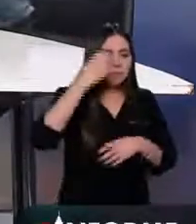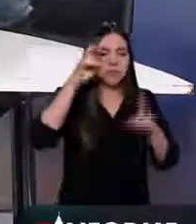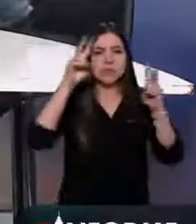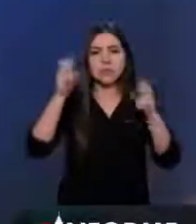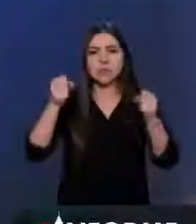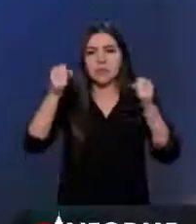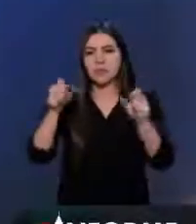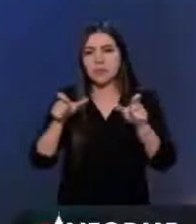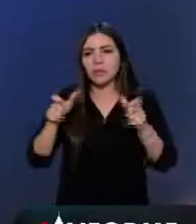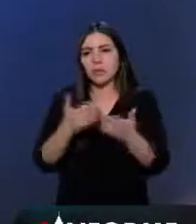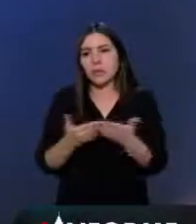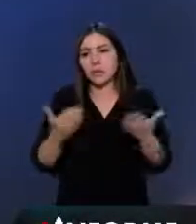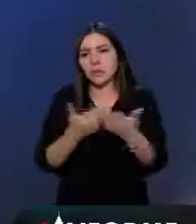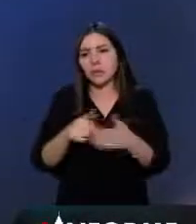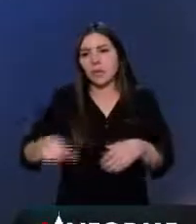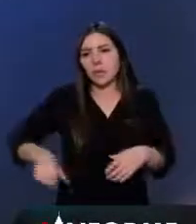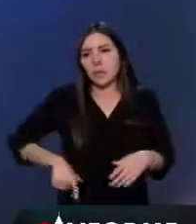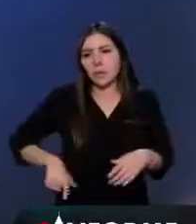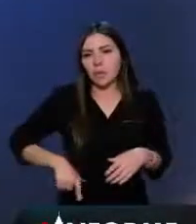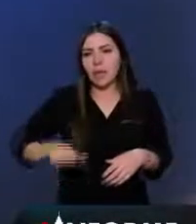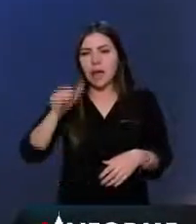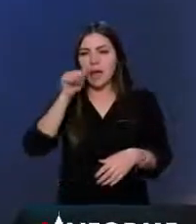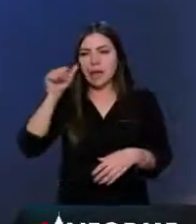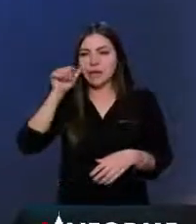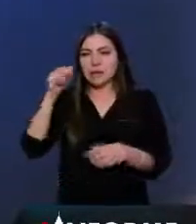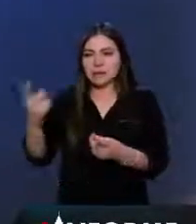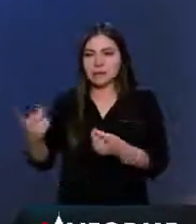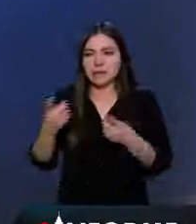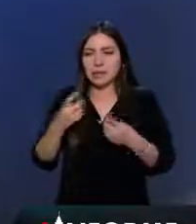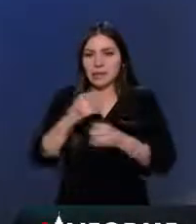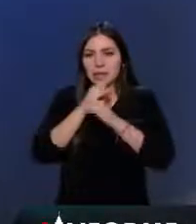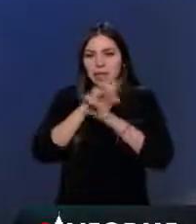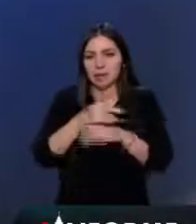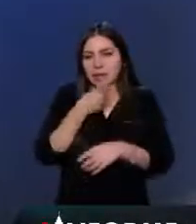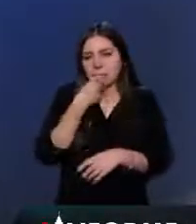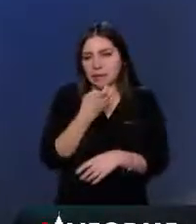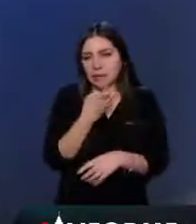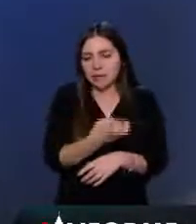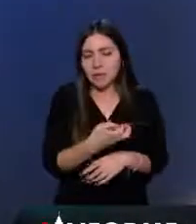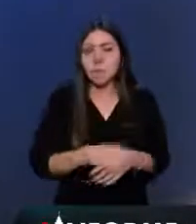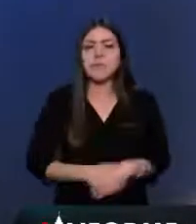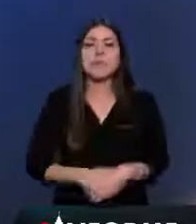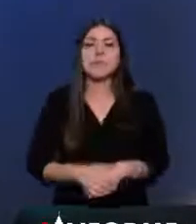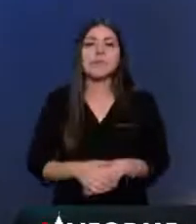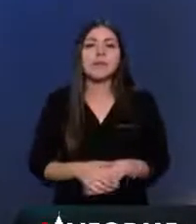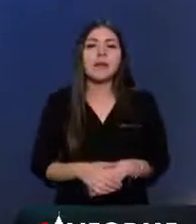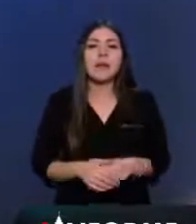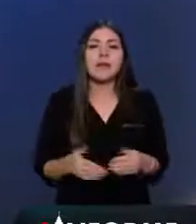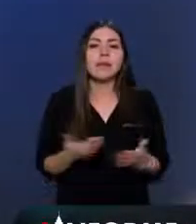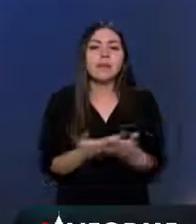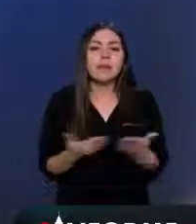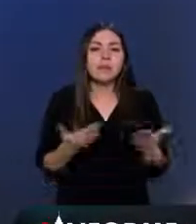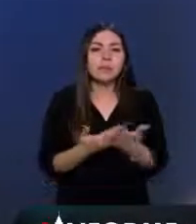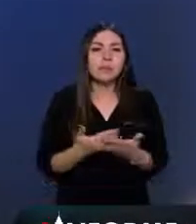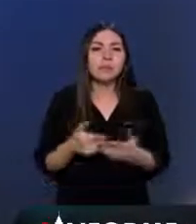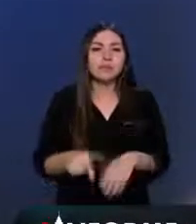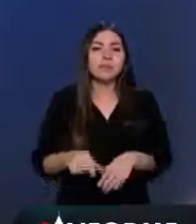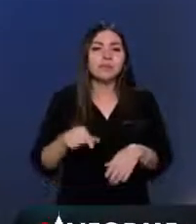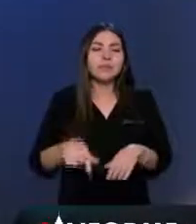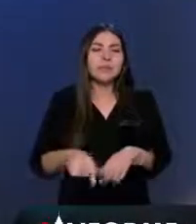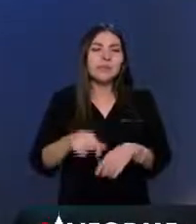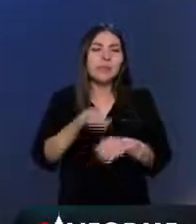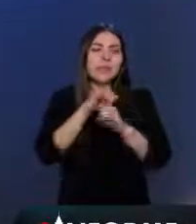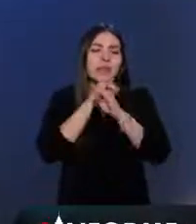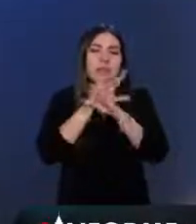en esta administración, según los datos que se presentaron ayer. Así que, además de que hay datos en términos de disminución, datos en